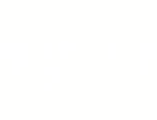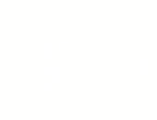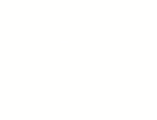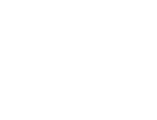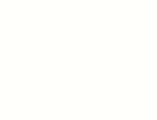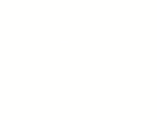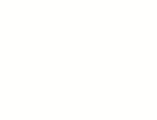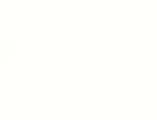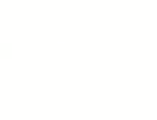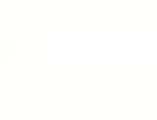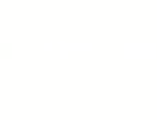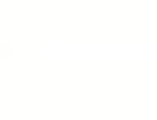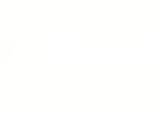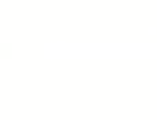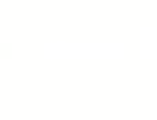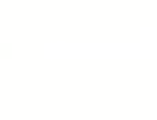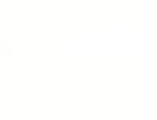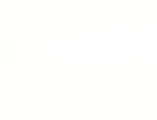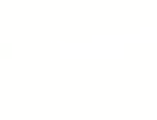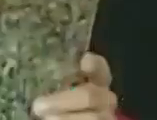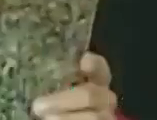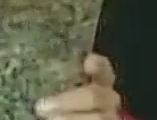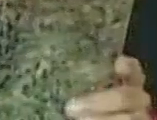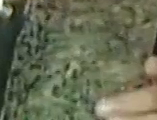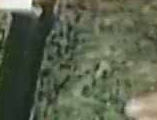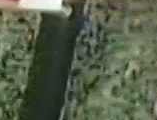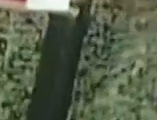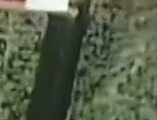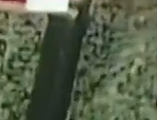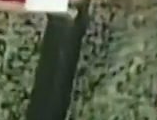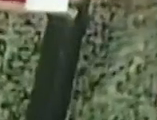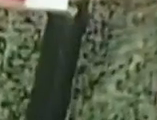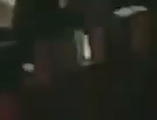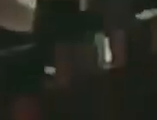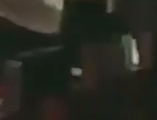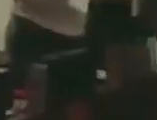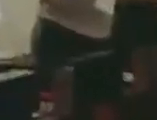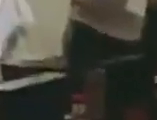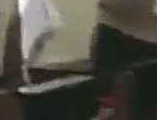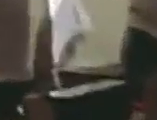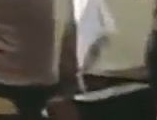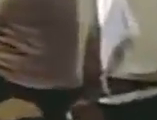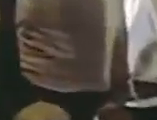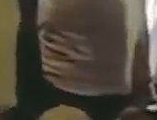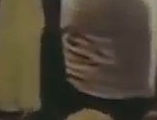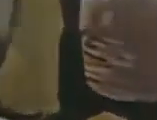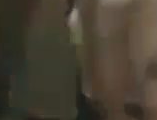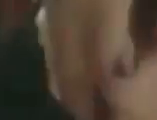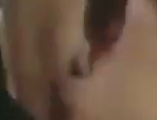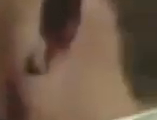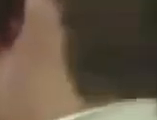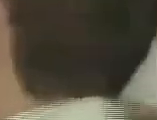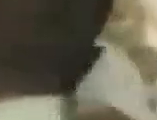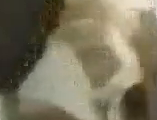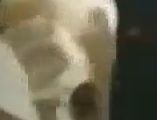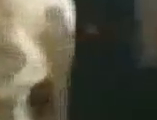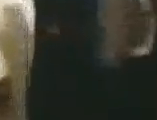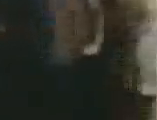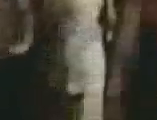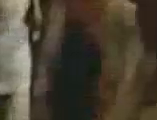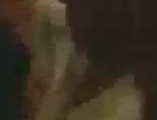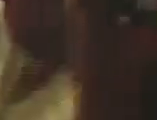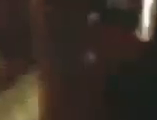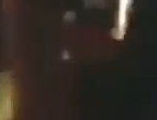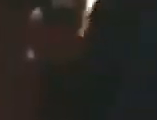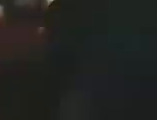18 años de la misión Sucre. En el año 2003, el comandante eterno Hugo Chávez crea la